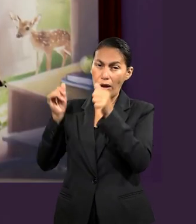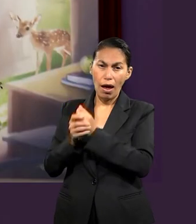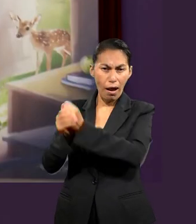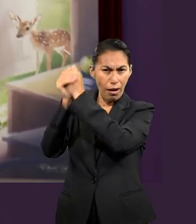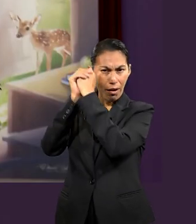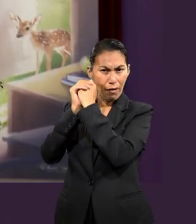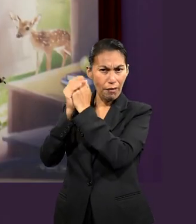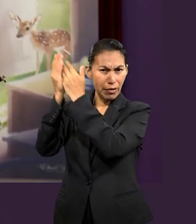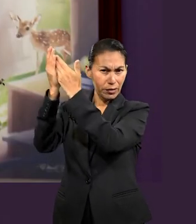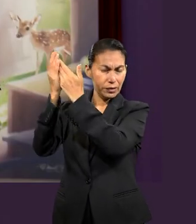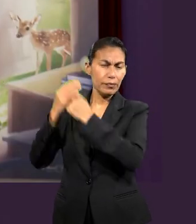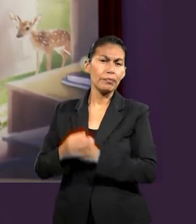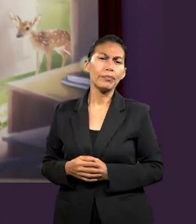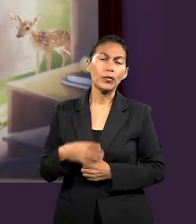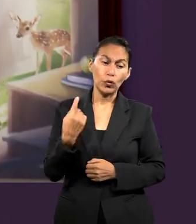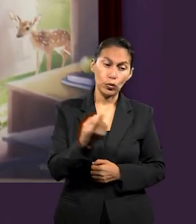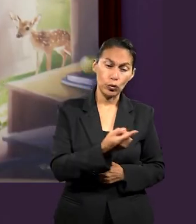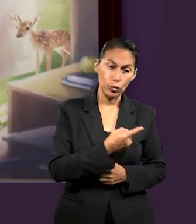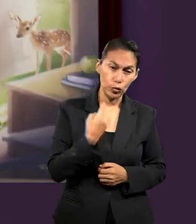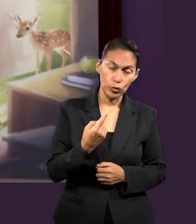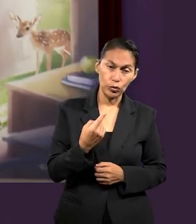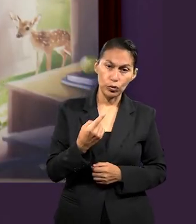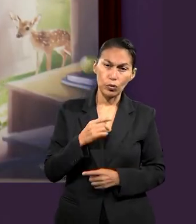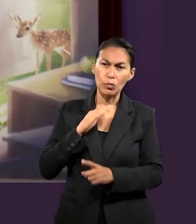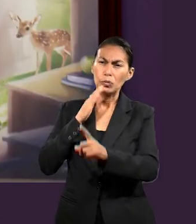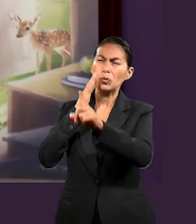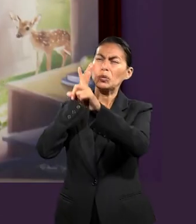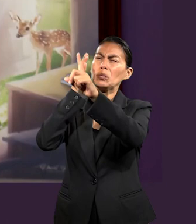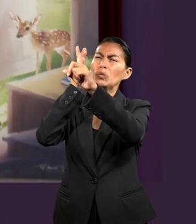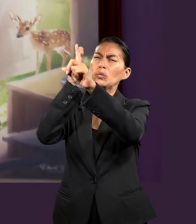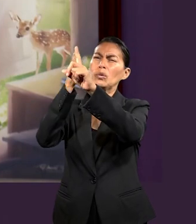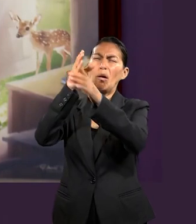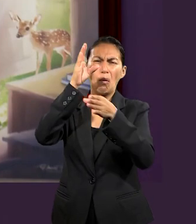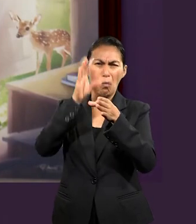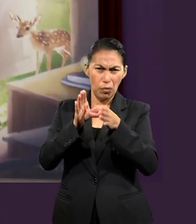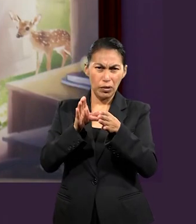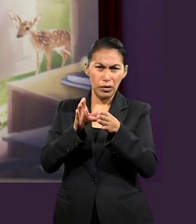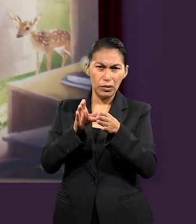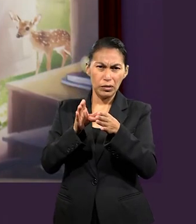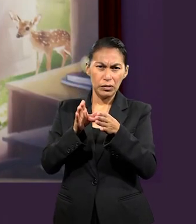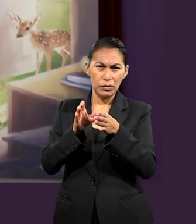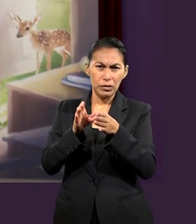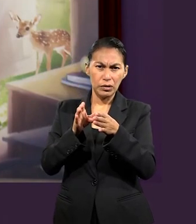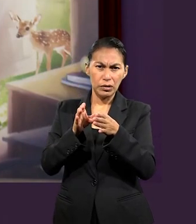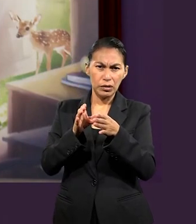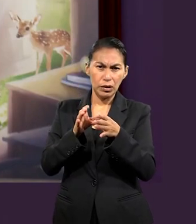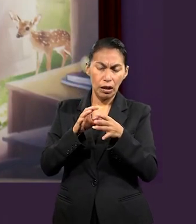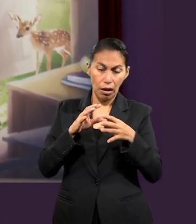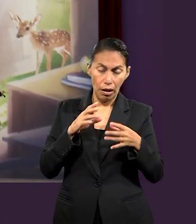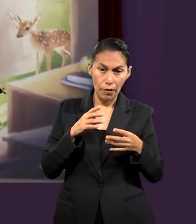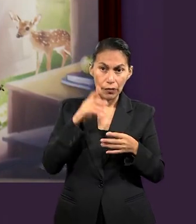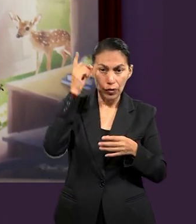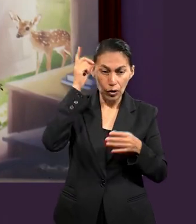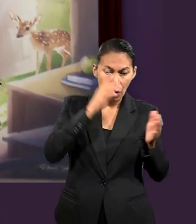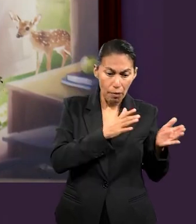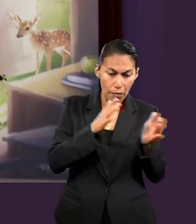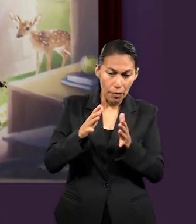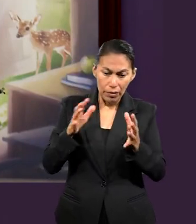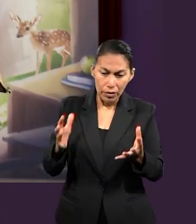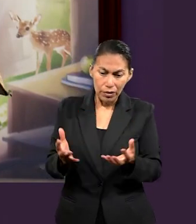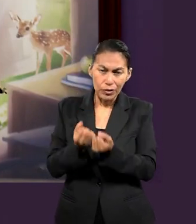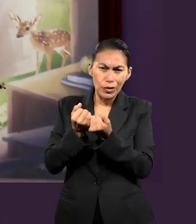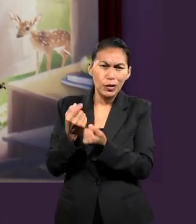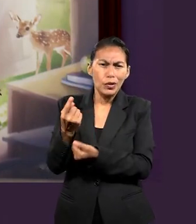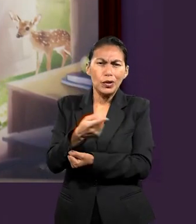nosotros, al cumplir ese propósito que dejó en nuestras vidas acerca del plan de redención, para poder